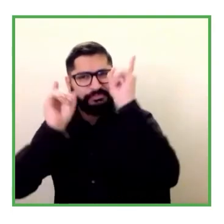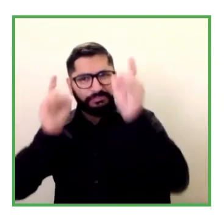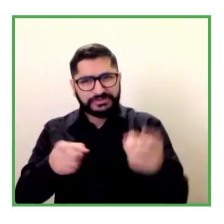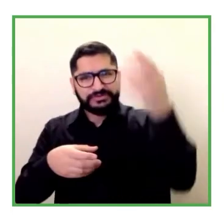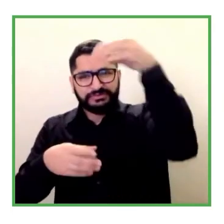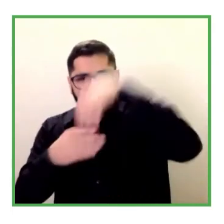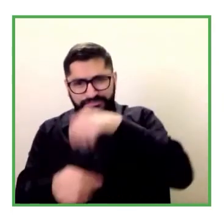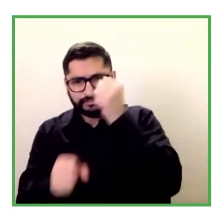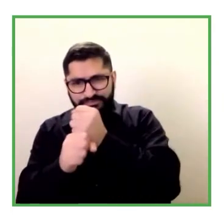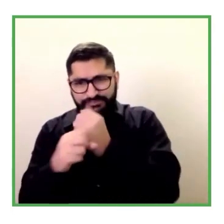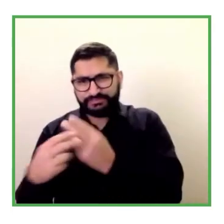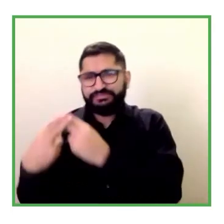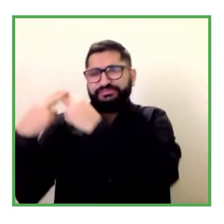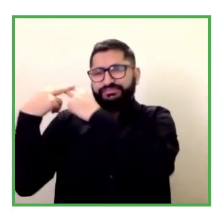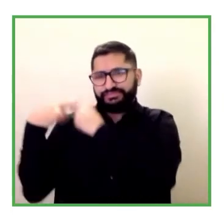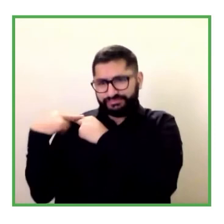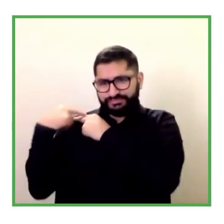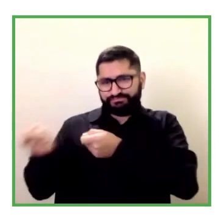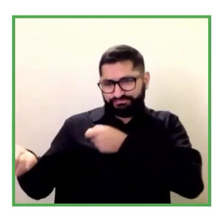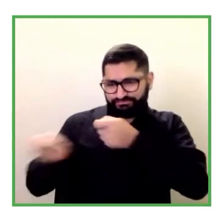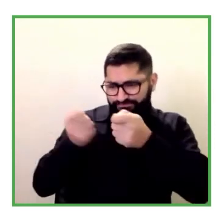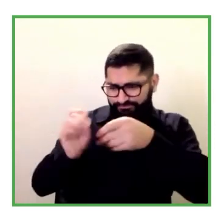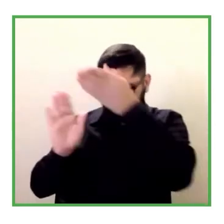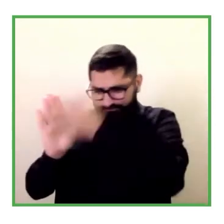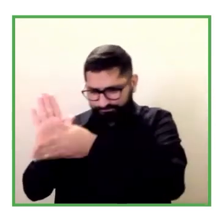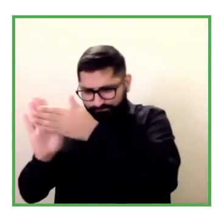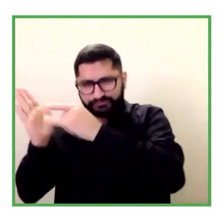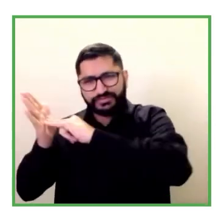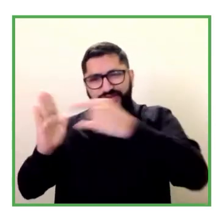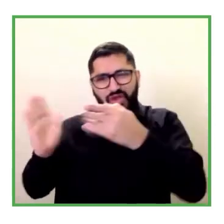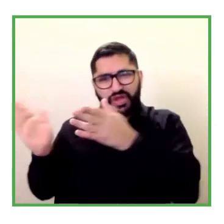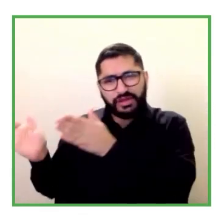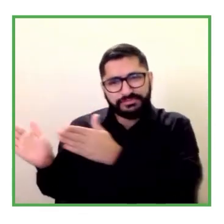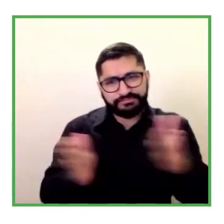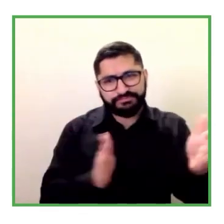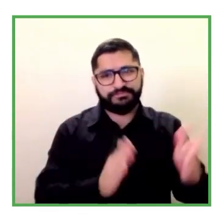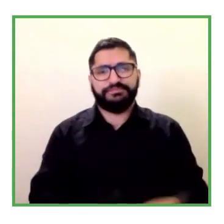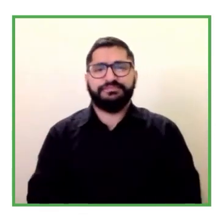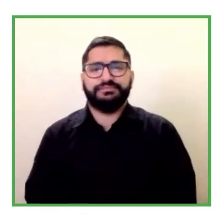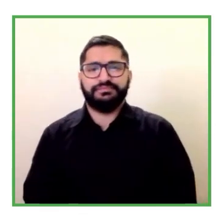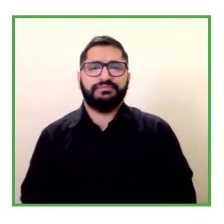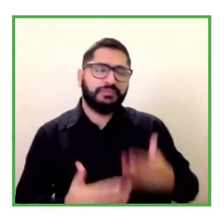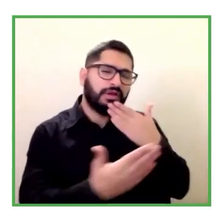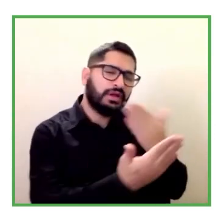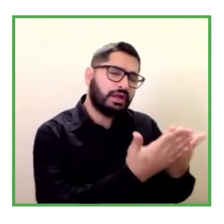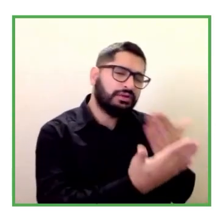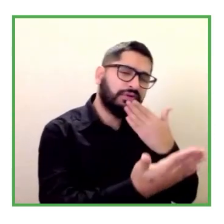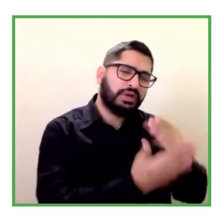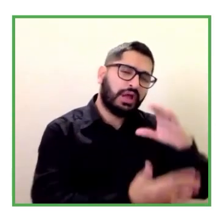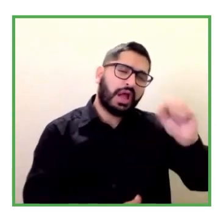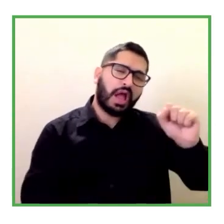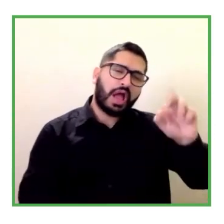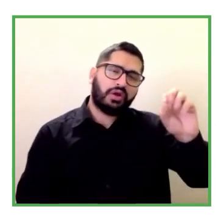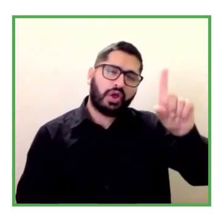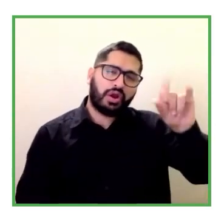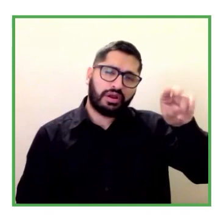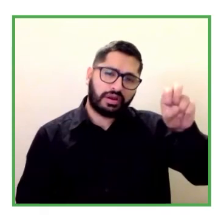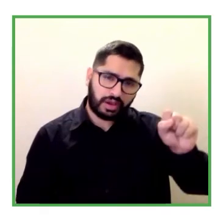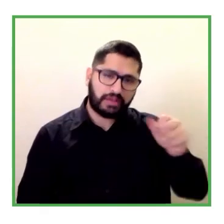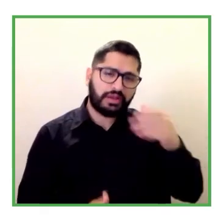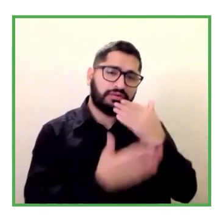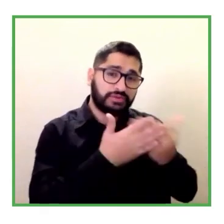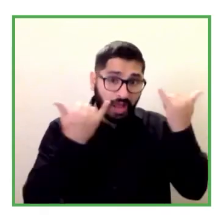Muchas gracias Carolina continúo ahora con Fernando Estrada Fernando hemos mencionado que eres el presidente de la red